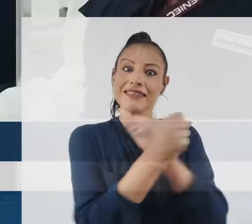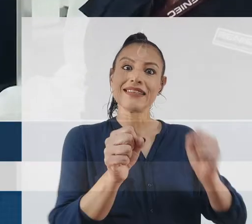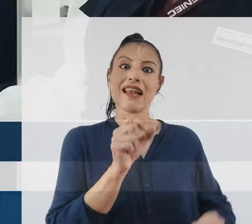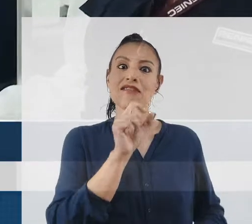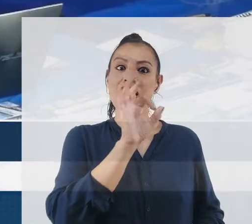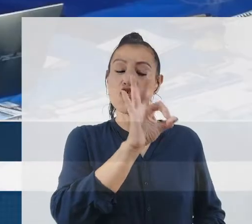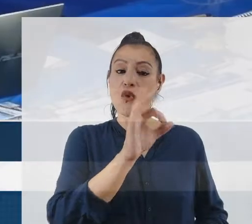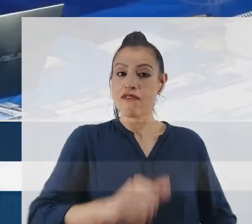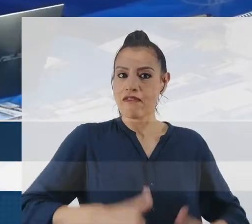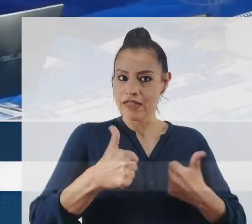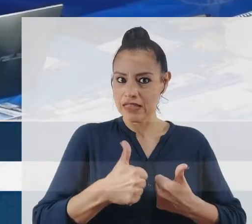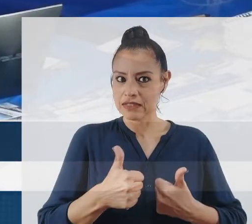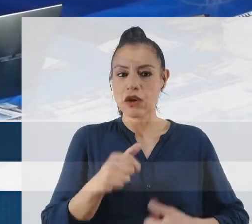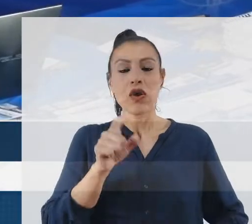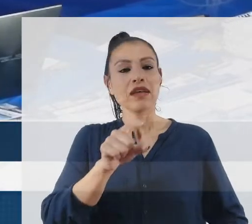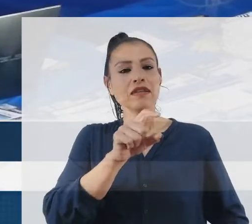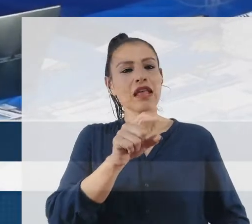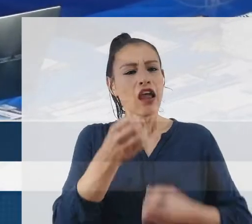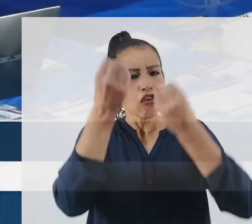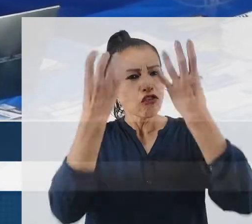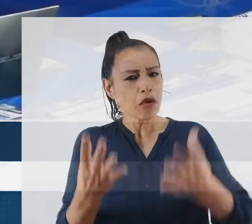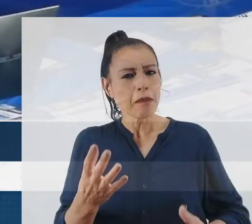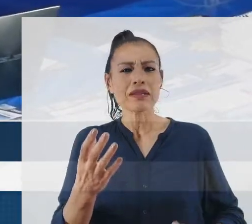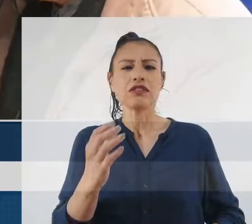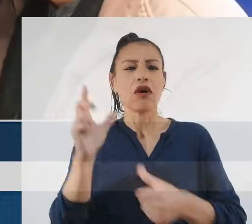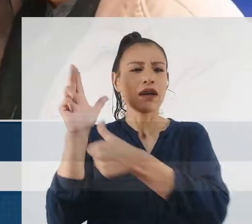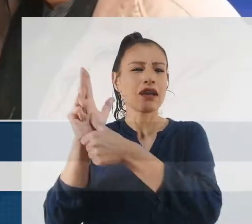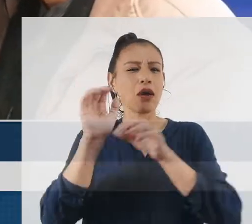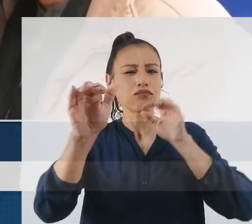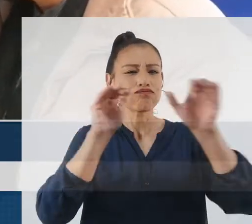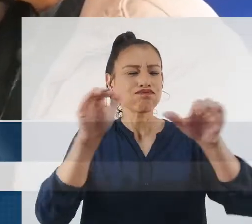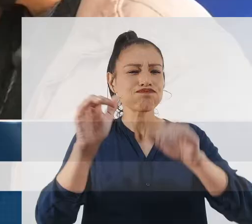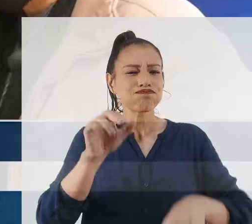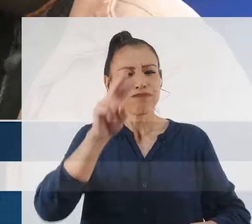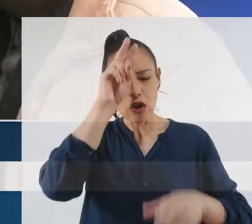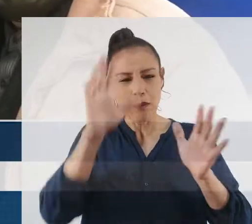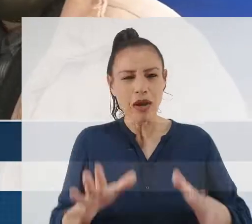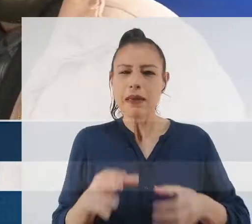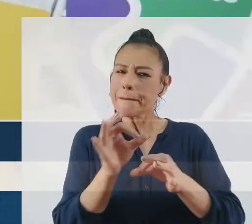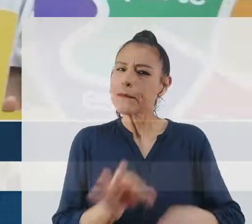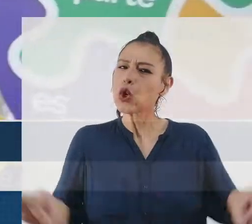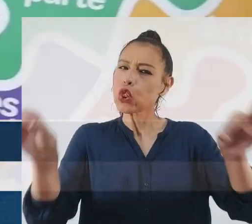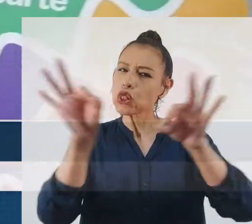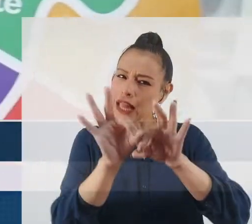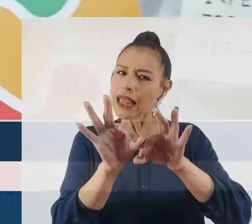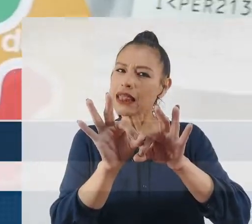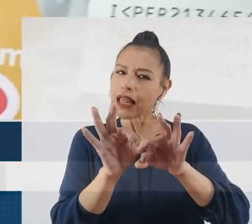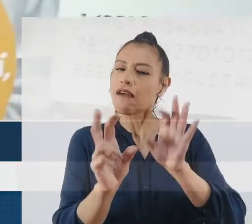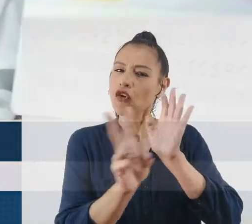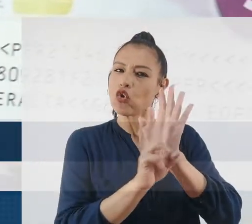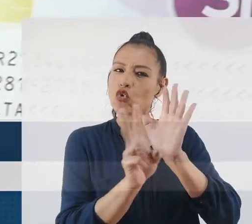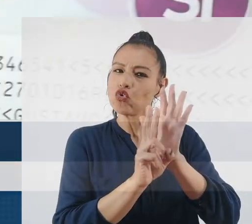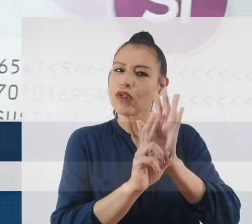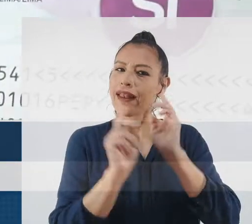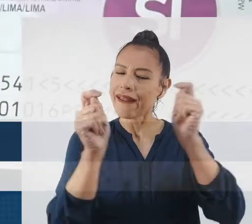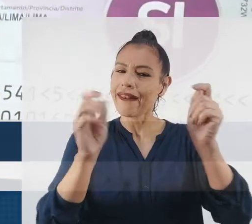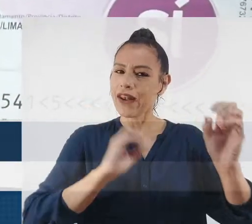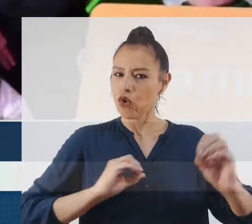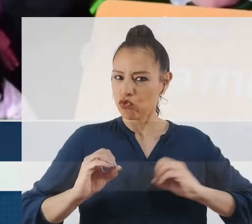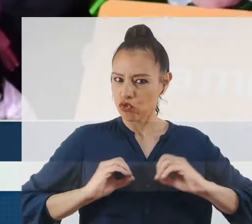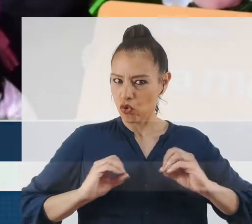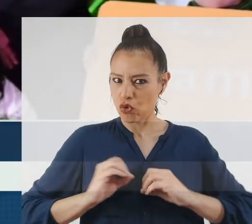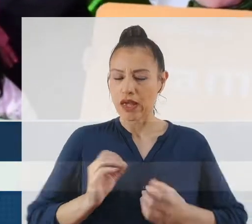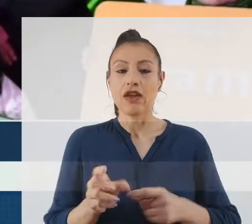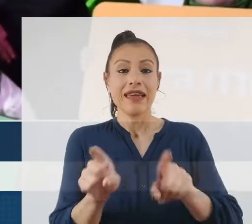conocer estas cifras, el RENIEC hace un llamado a la ciudadanía sobre la importancia de esta elección voluntaria y solidaria, y